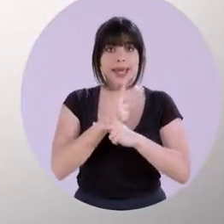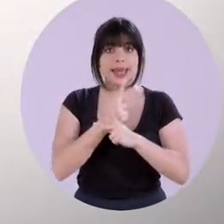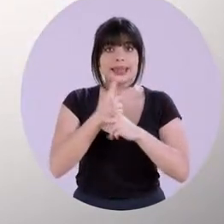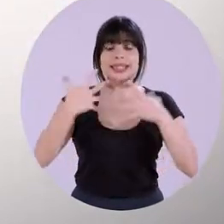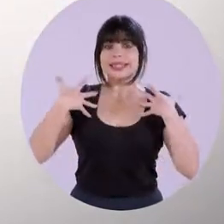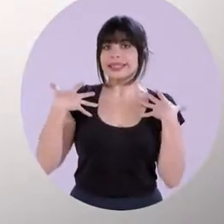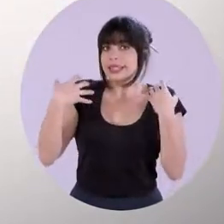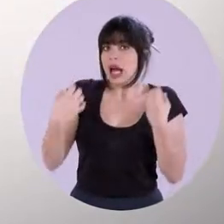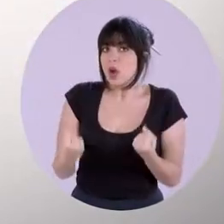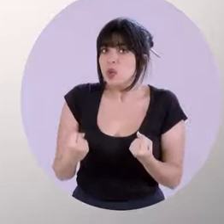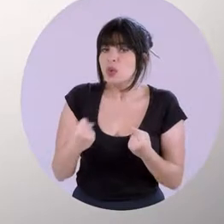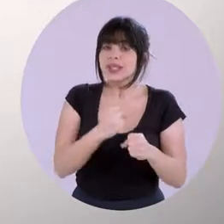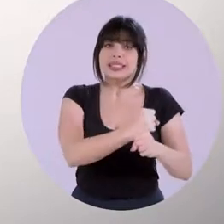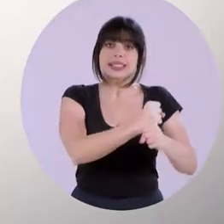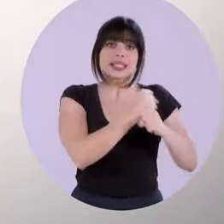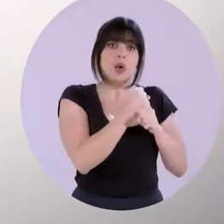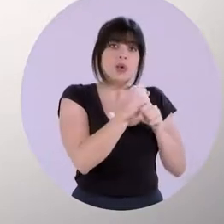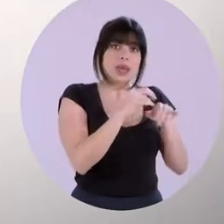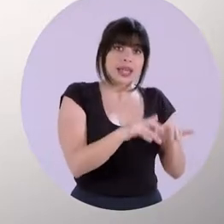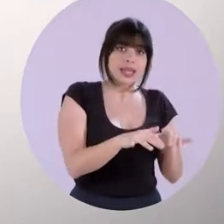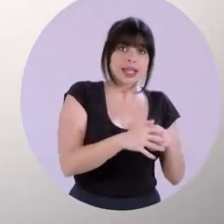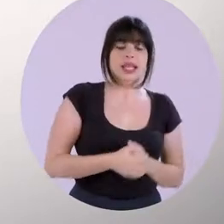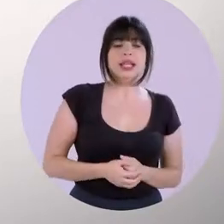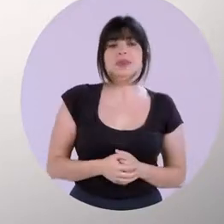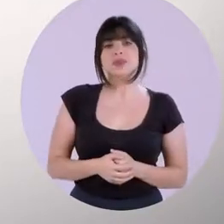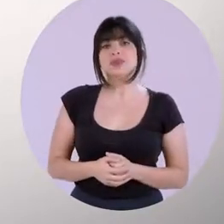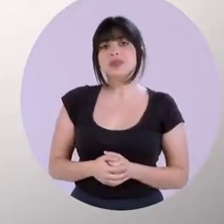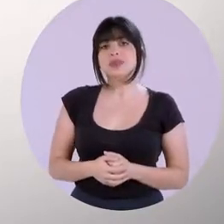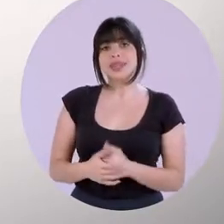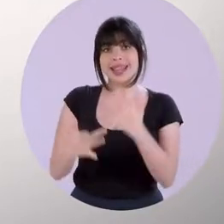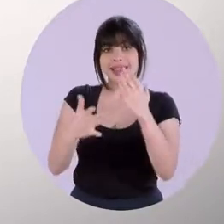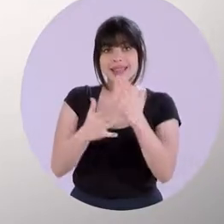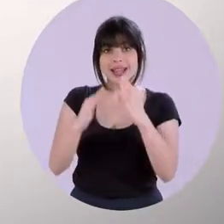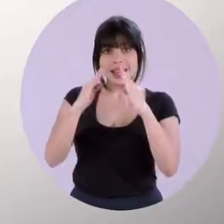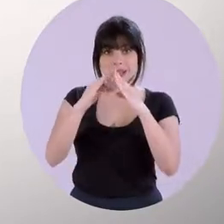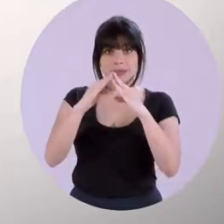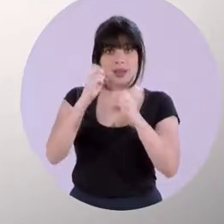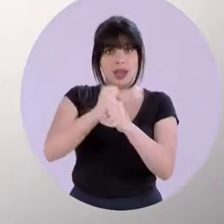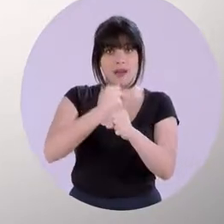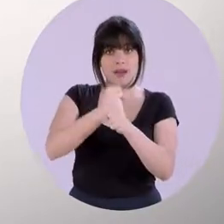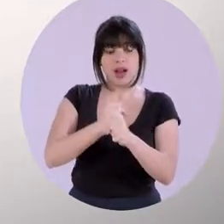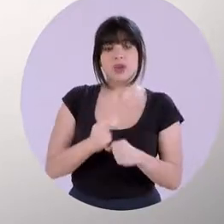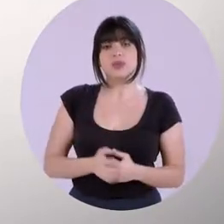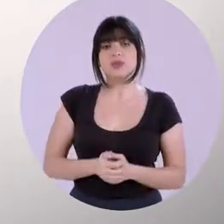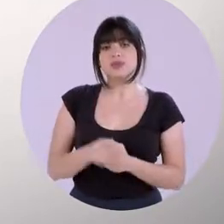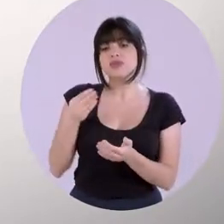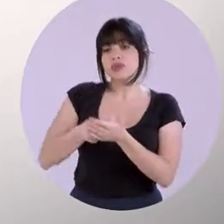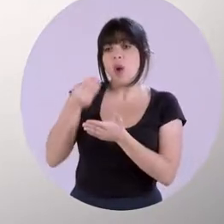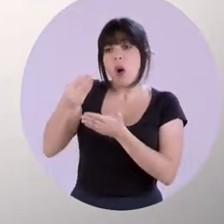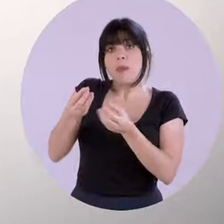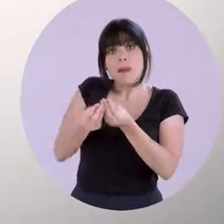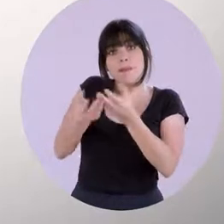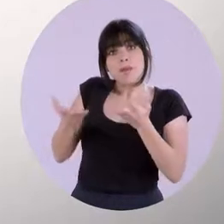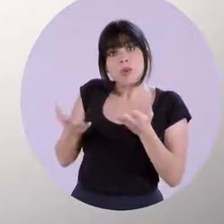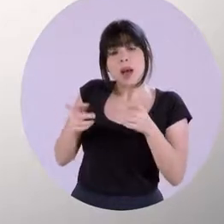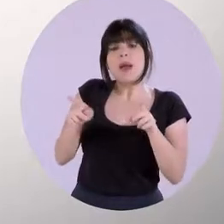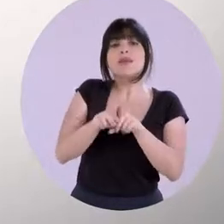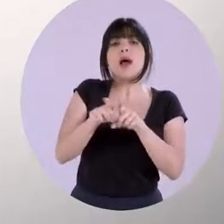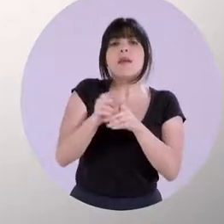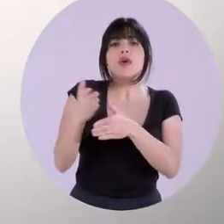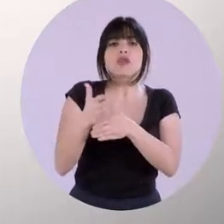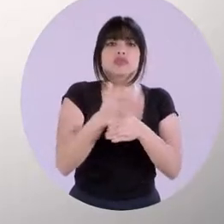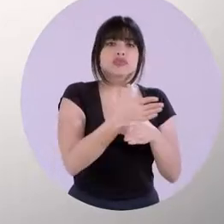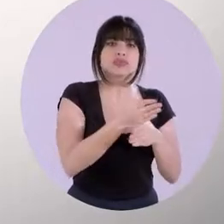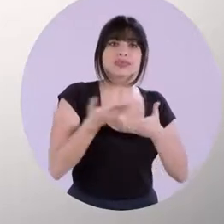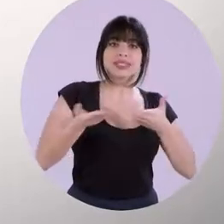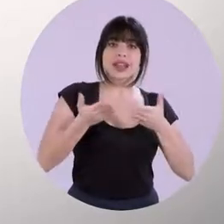salud, seguridad en línea, teletrabajo, compras públicas y compartición